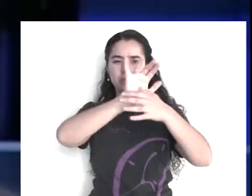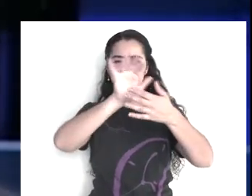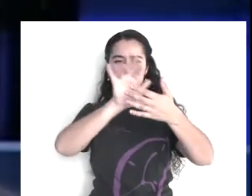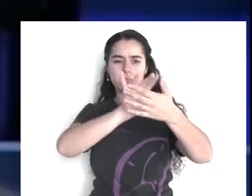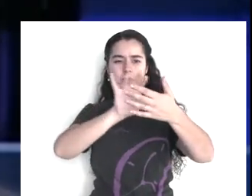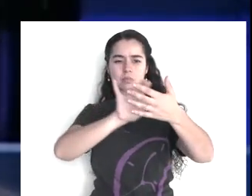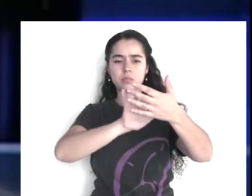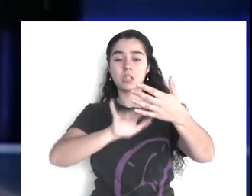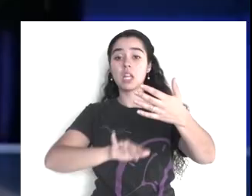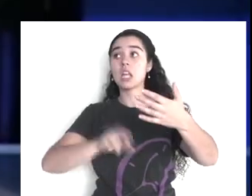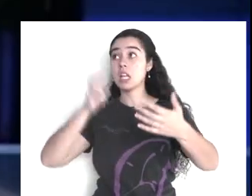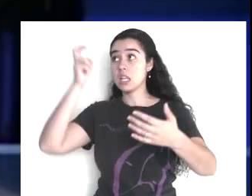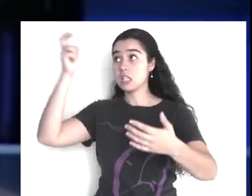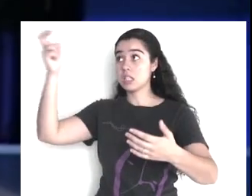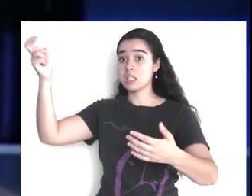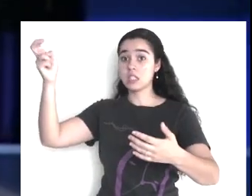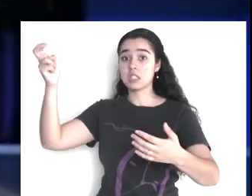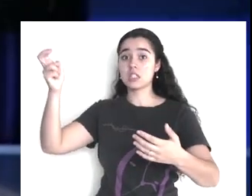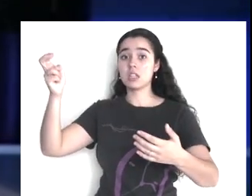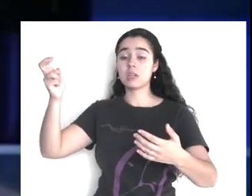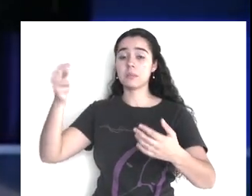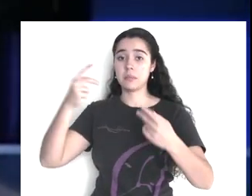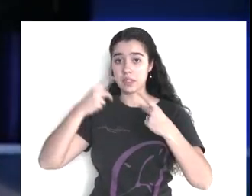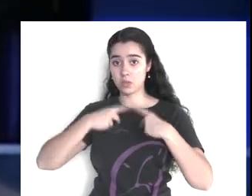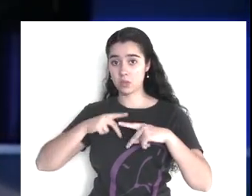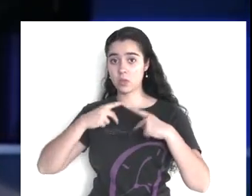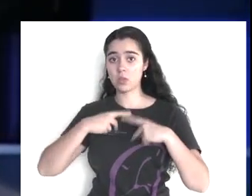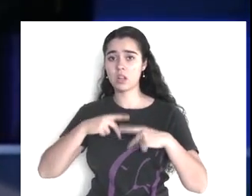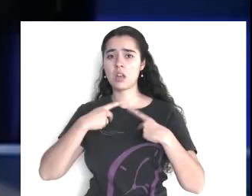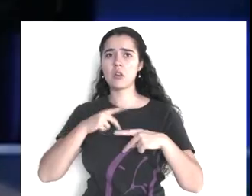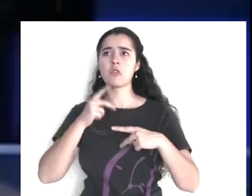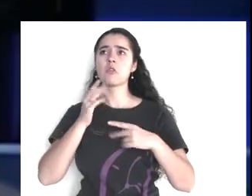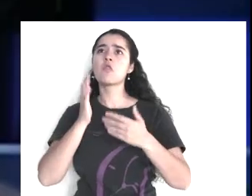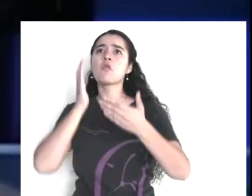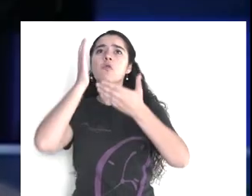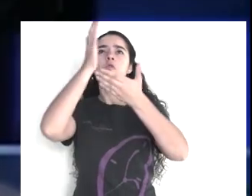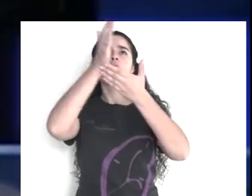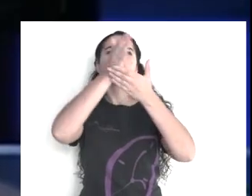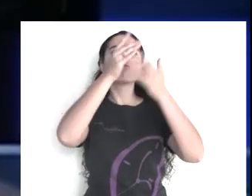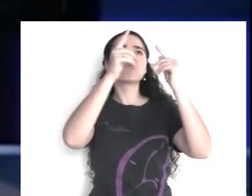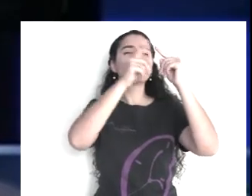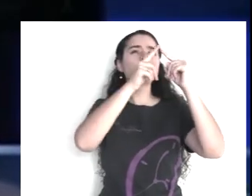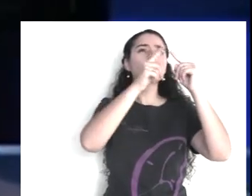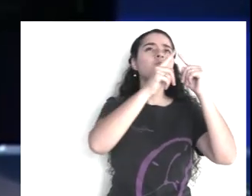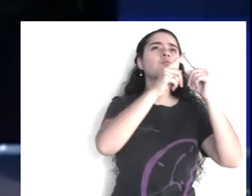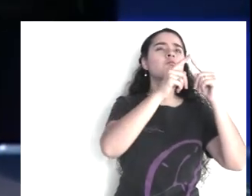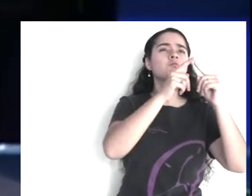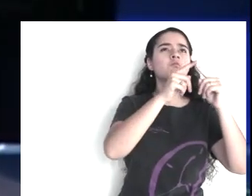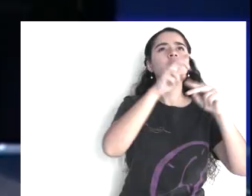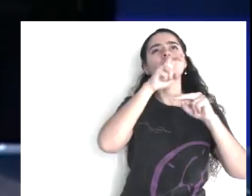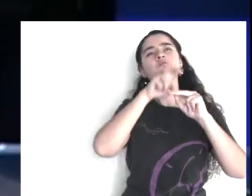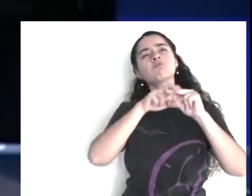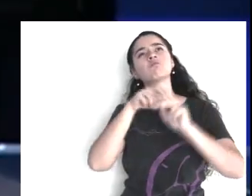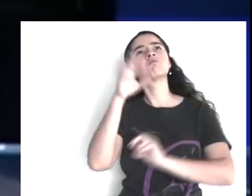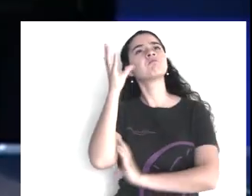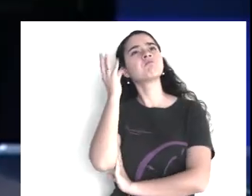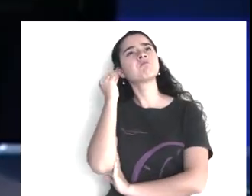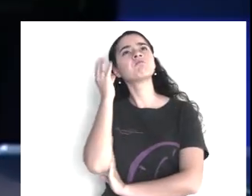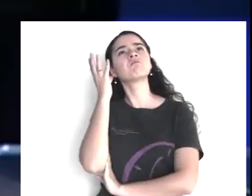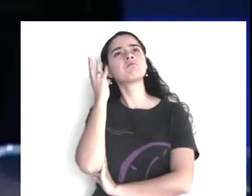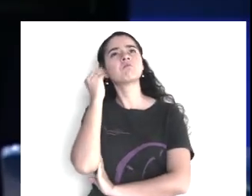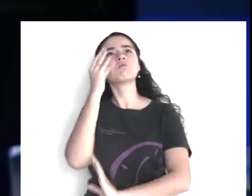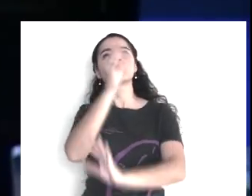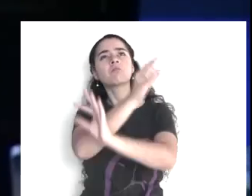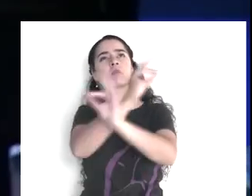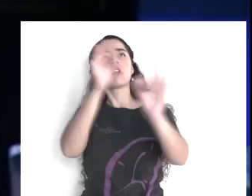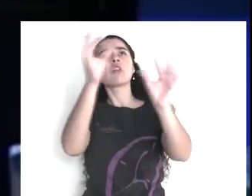un congregante, de esa, casa de oración, fue a una reunión, y escuchó, escuchó, lo que el pastor,